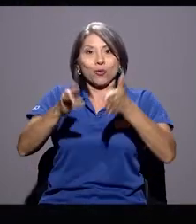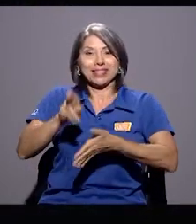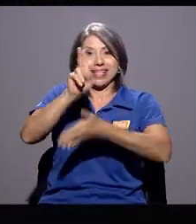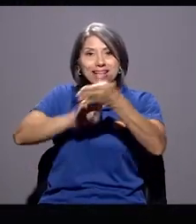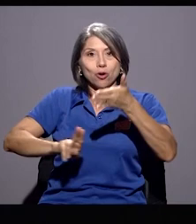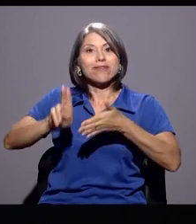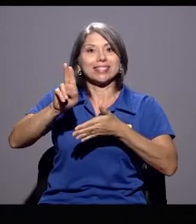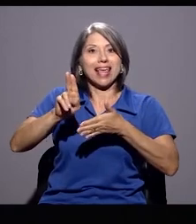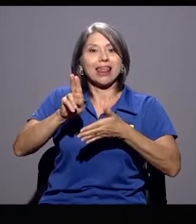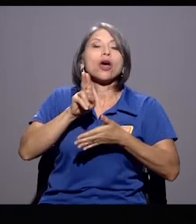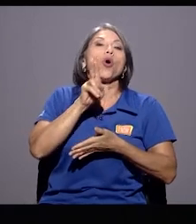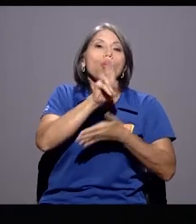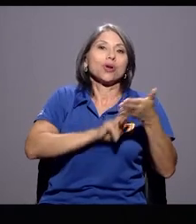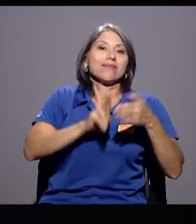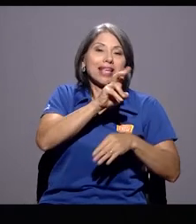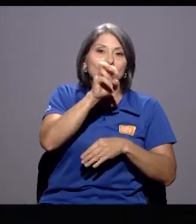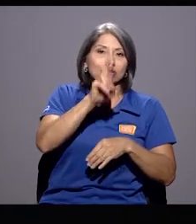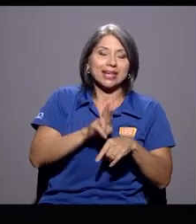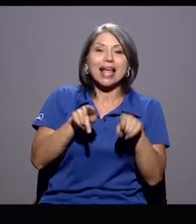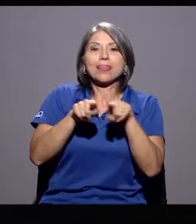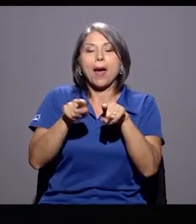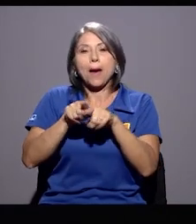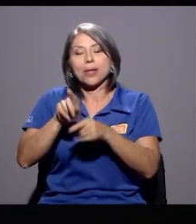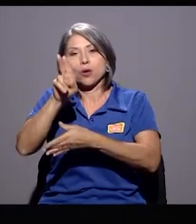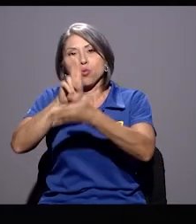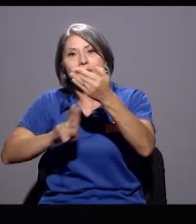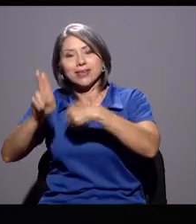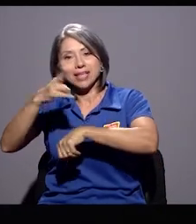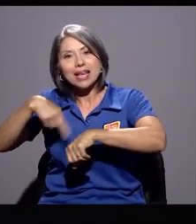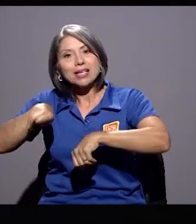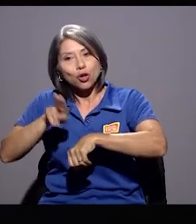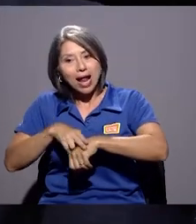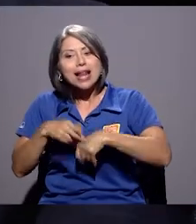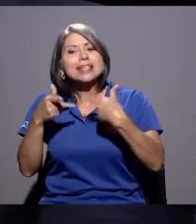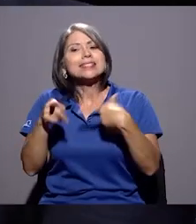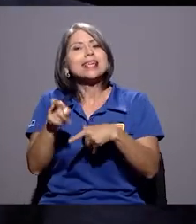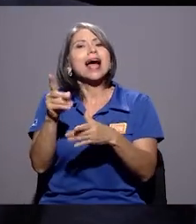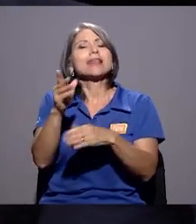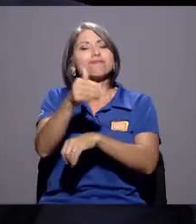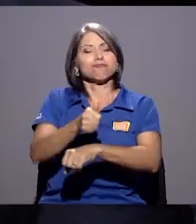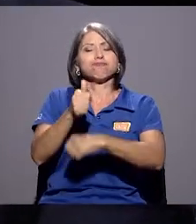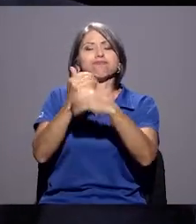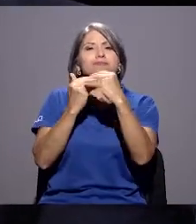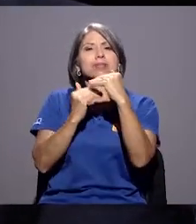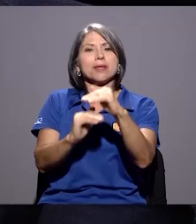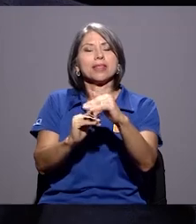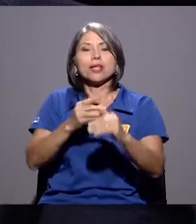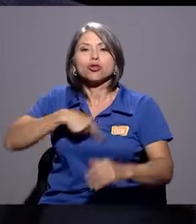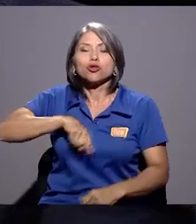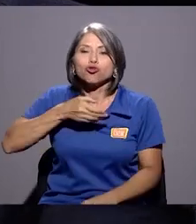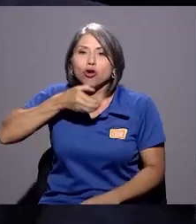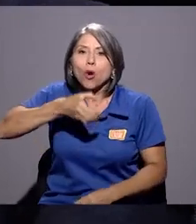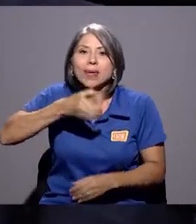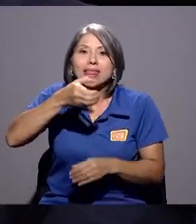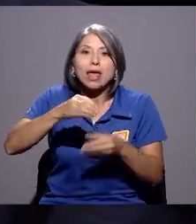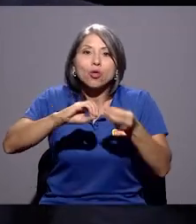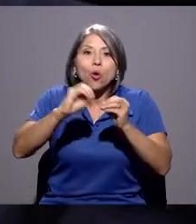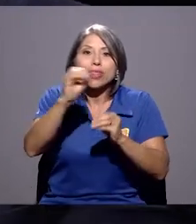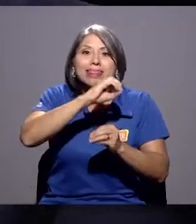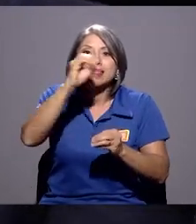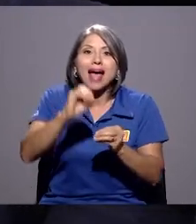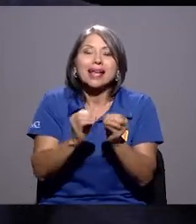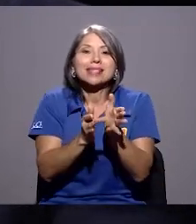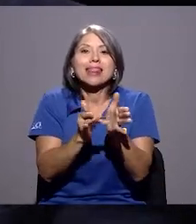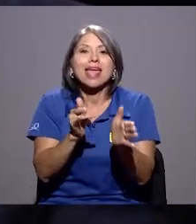universidad, tanto los de la Universidad de Costa Rica como los de la Universidad Nacional. Y hemos recomendado una tasa de usura que va,